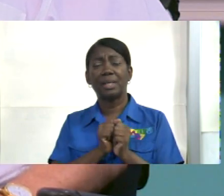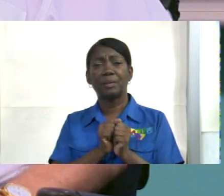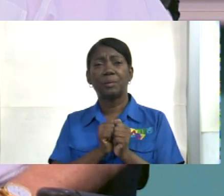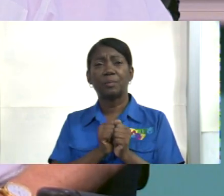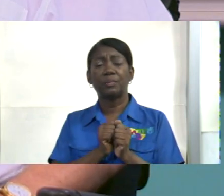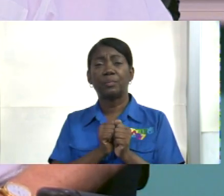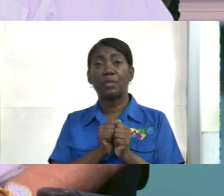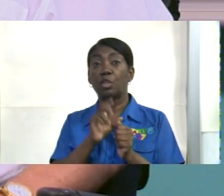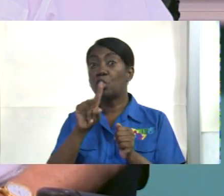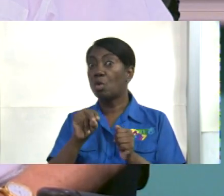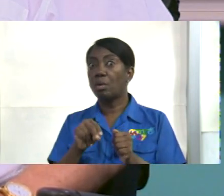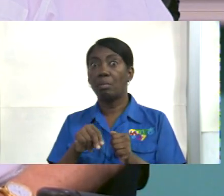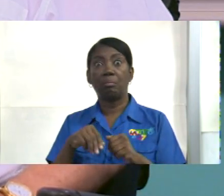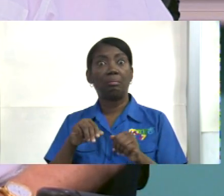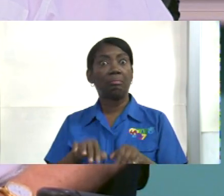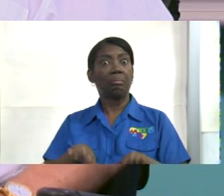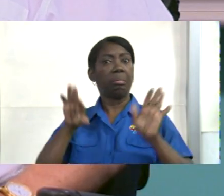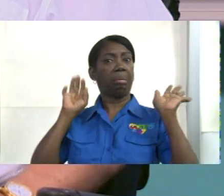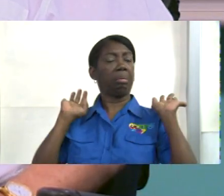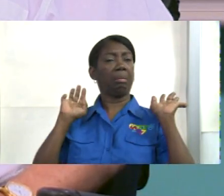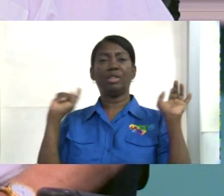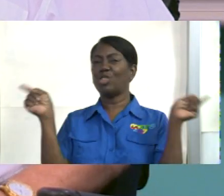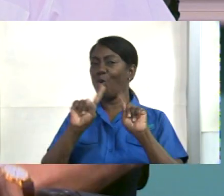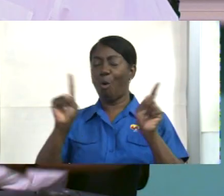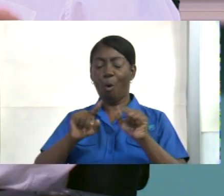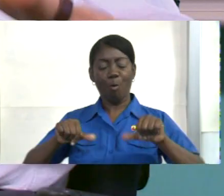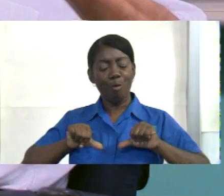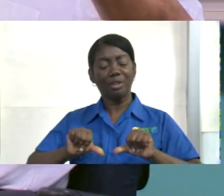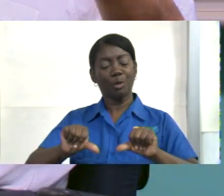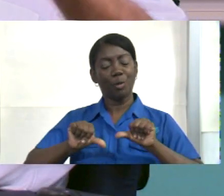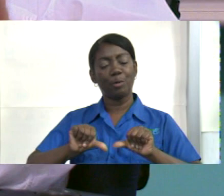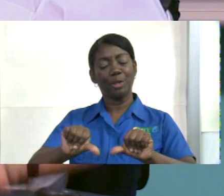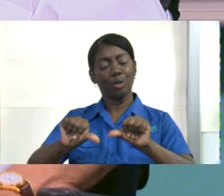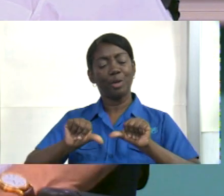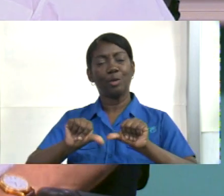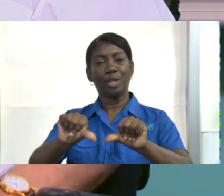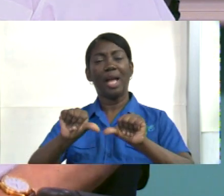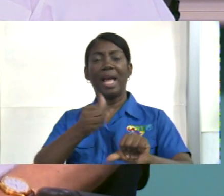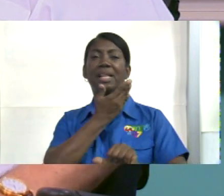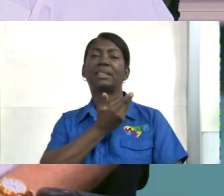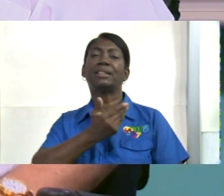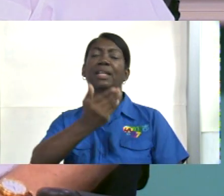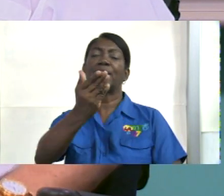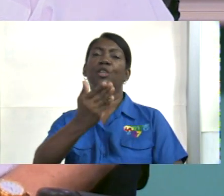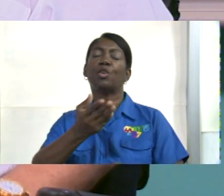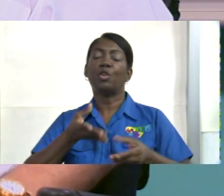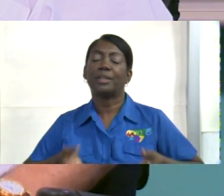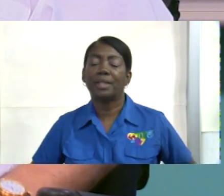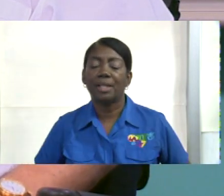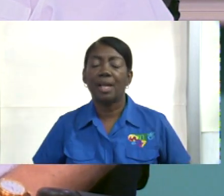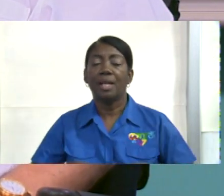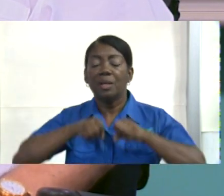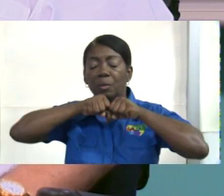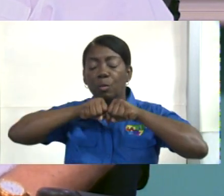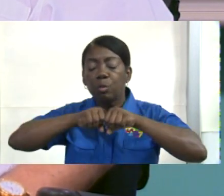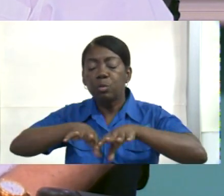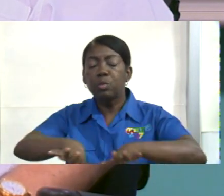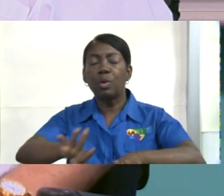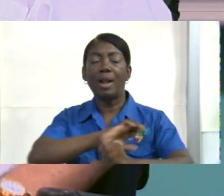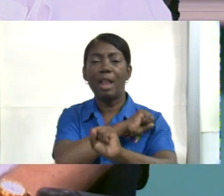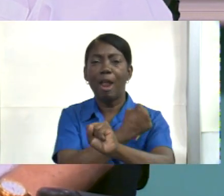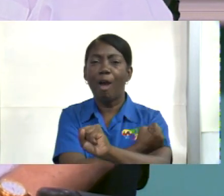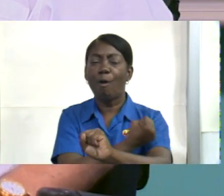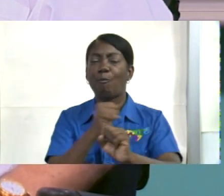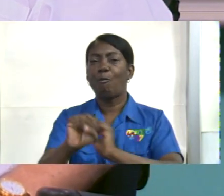no se rindan no se rindan porque el señor da la fuerza y